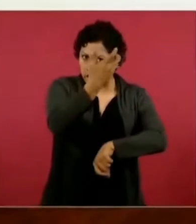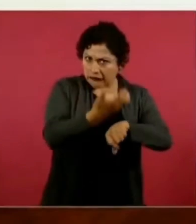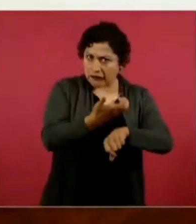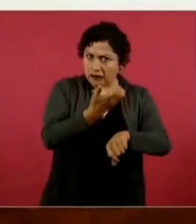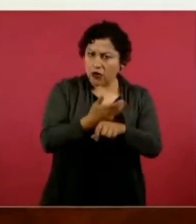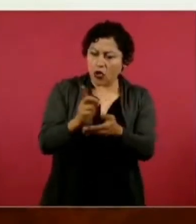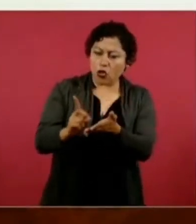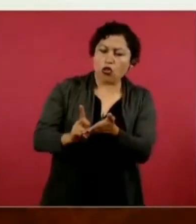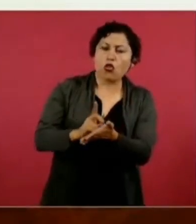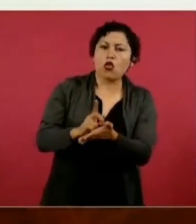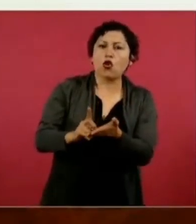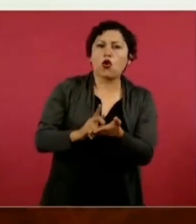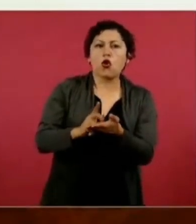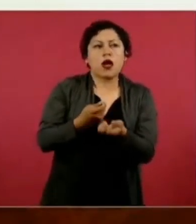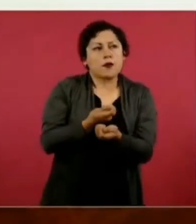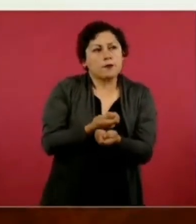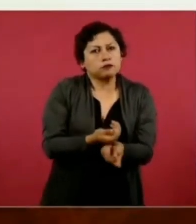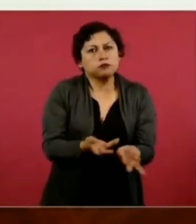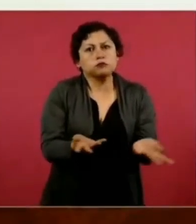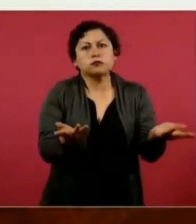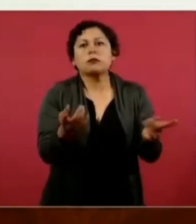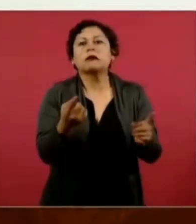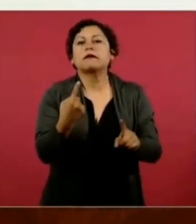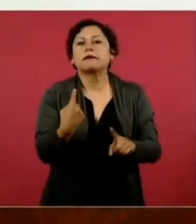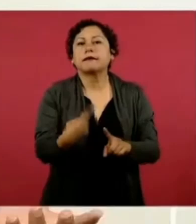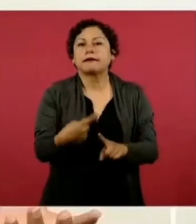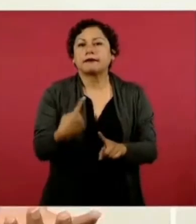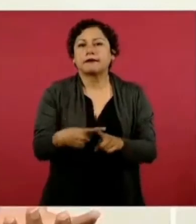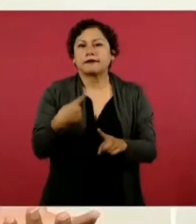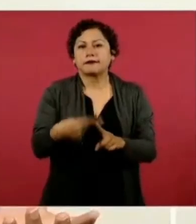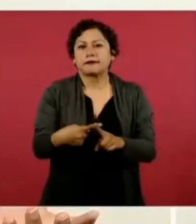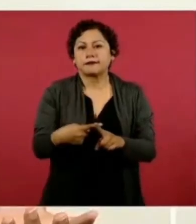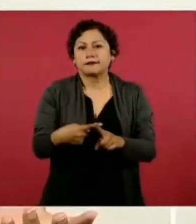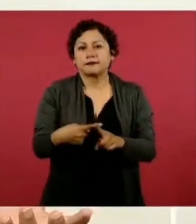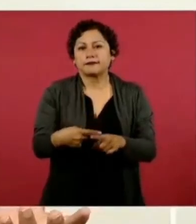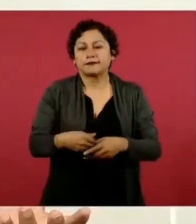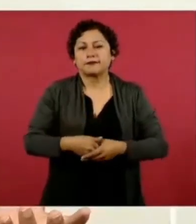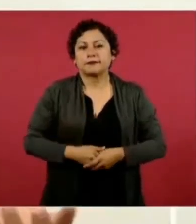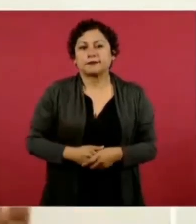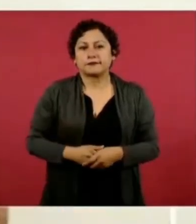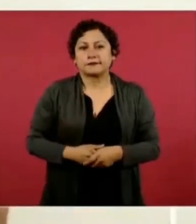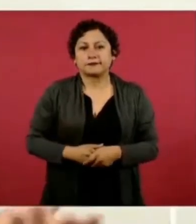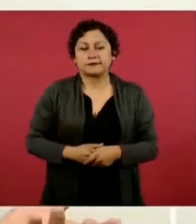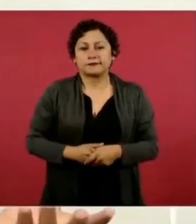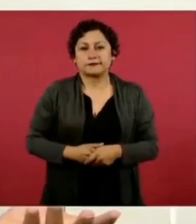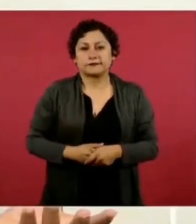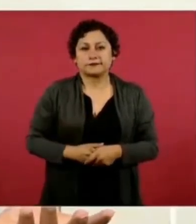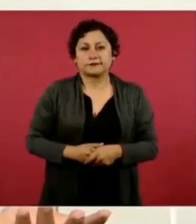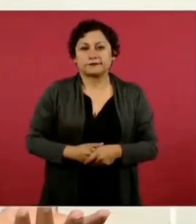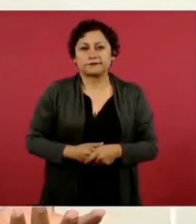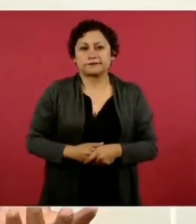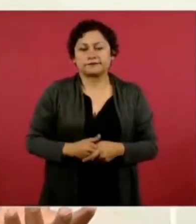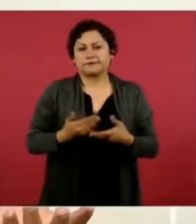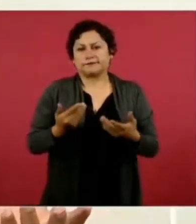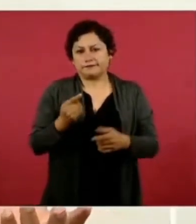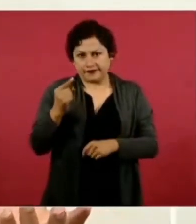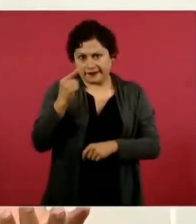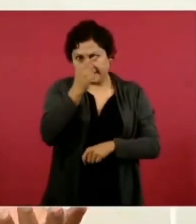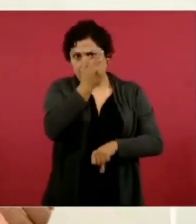¿por qué tanto consumo?